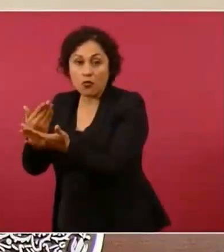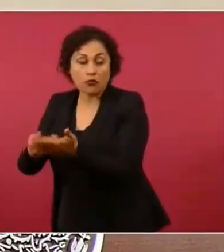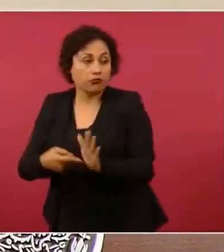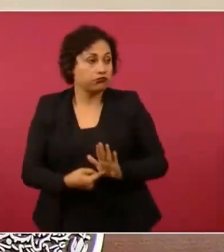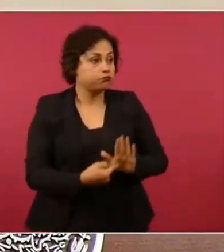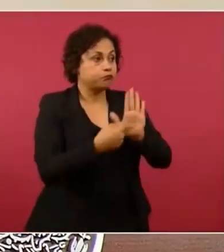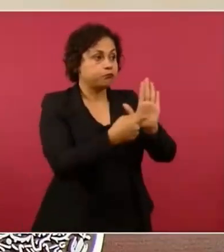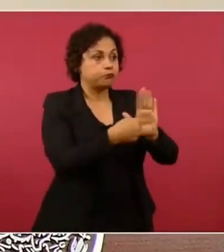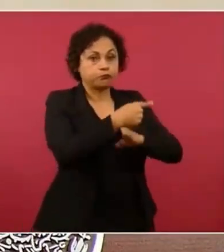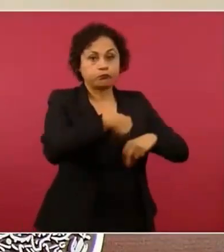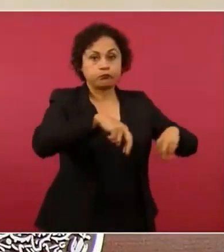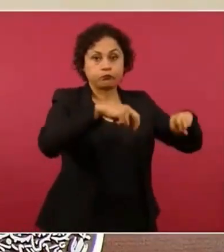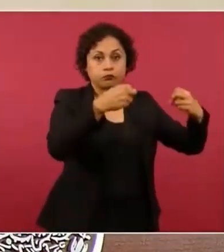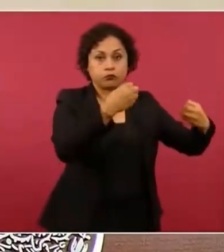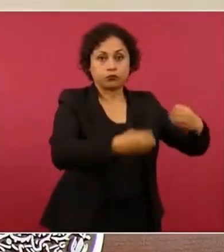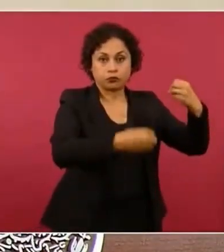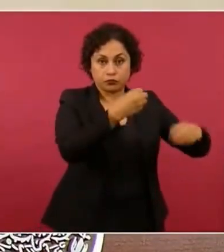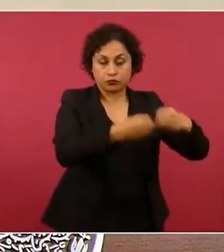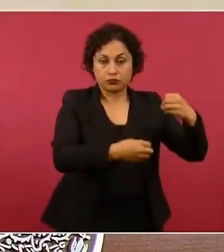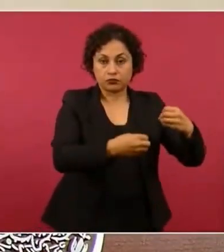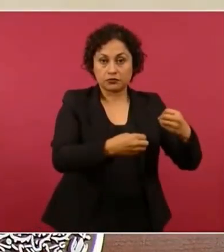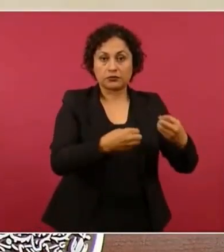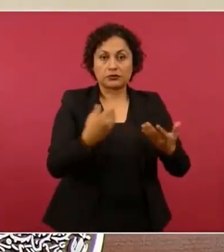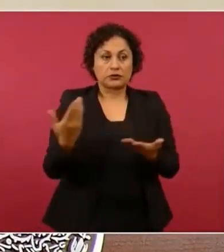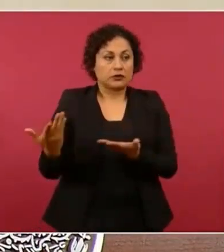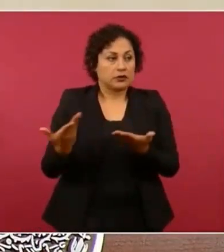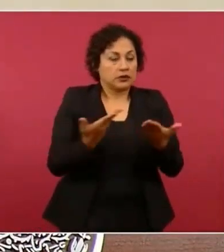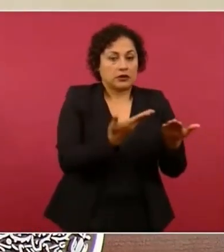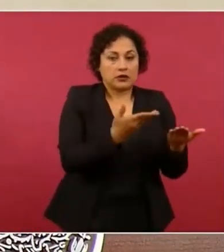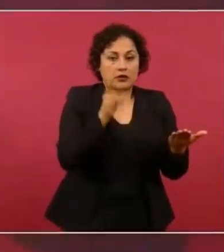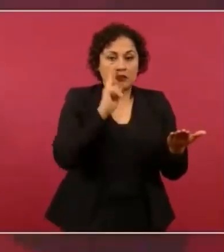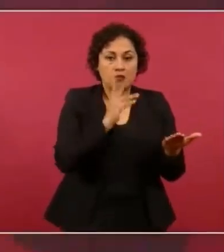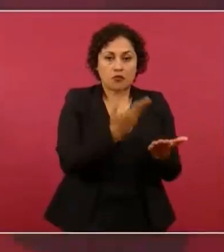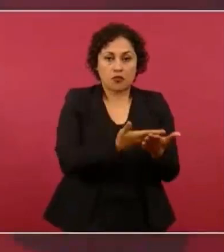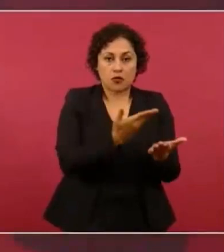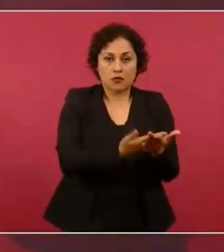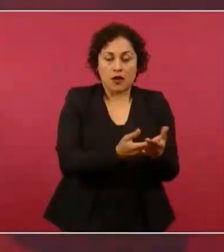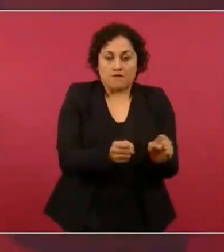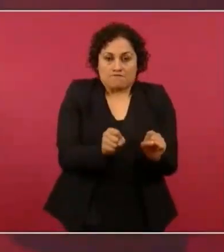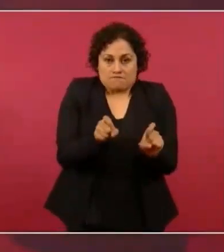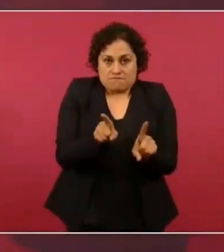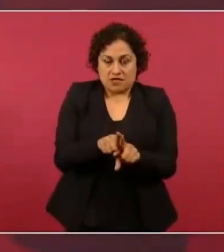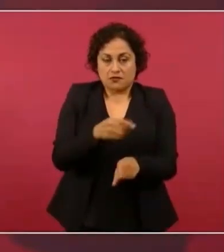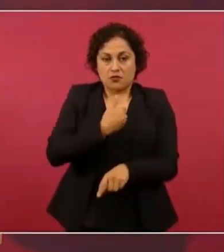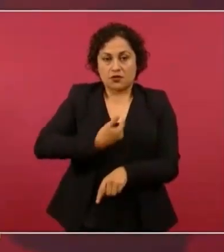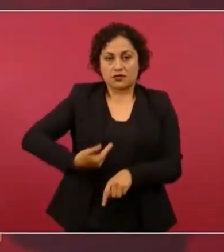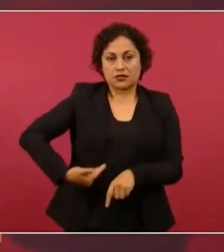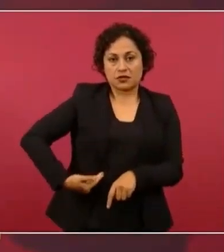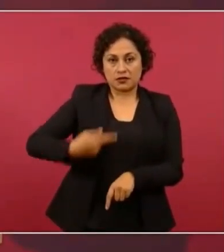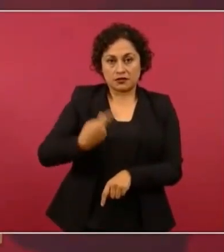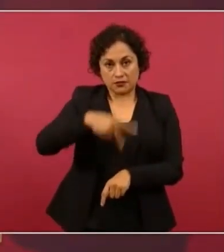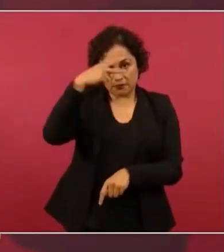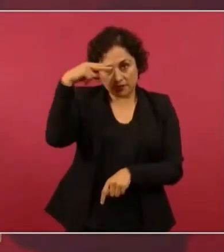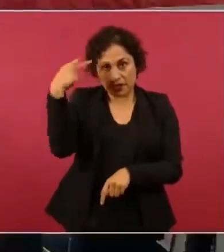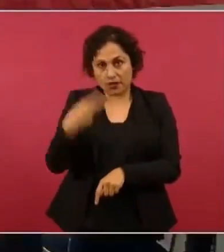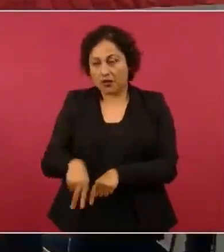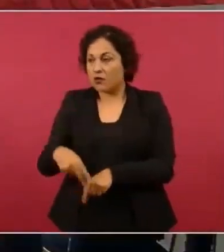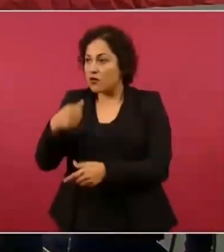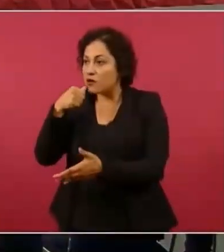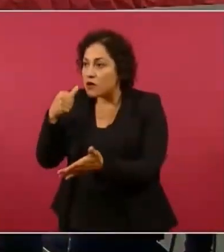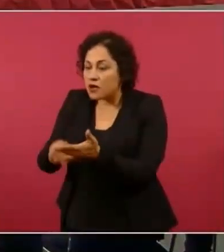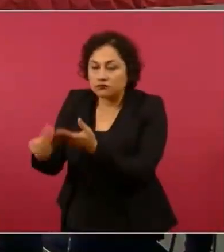recurso, el propio presidente de la República. Ahora,